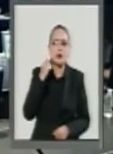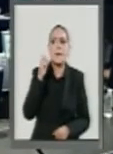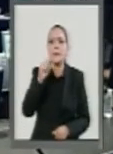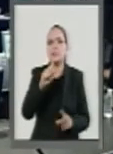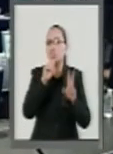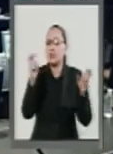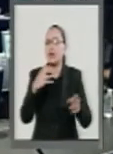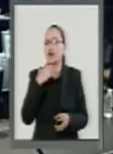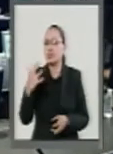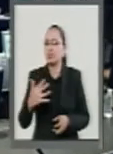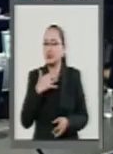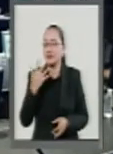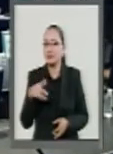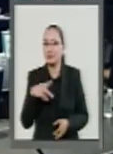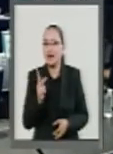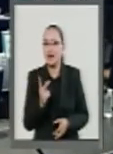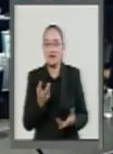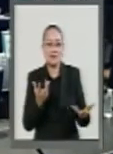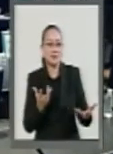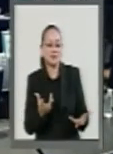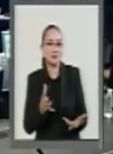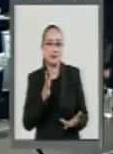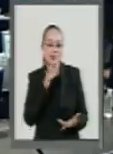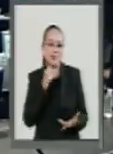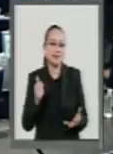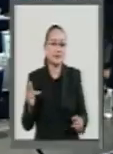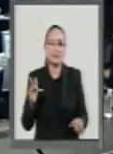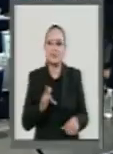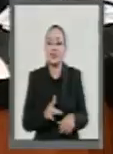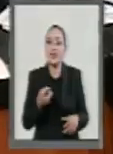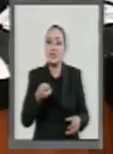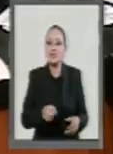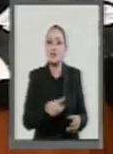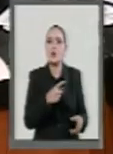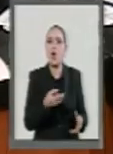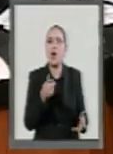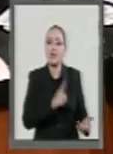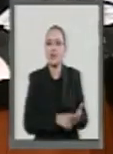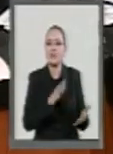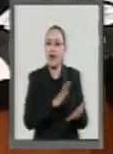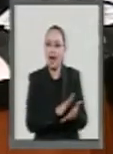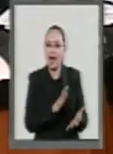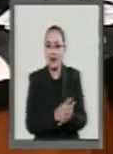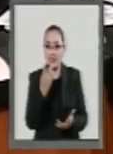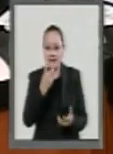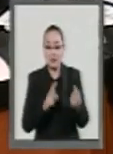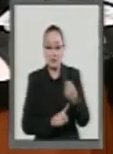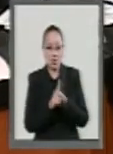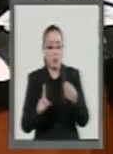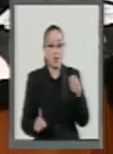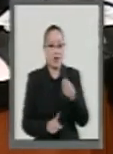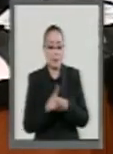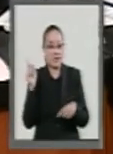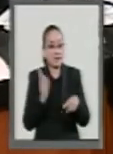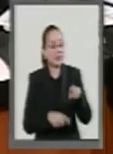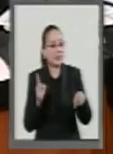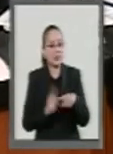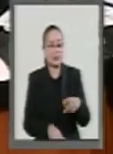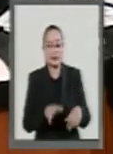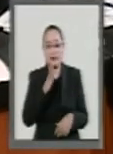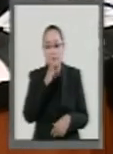posible trastocarla en los penales de México. Tanto de quienes los dirigen